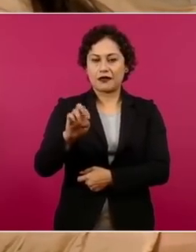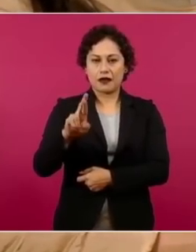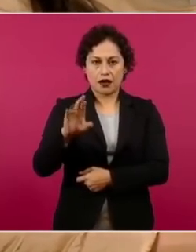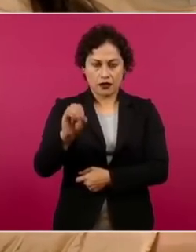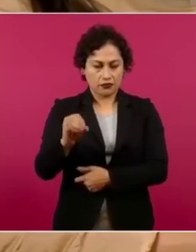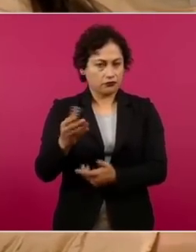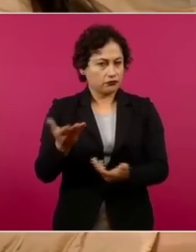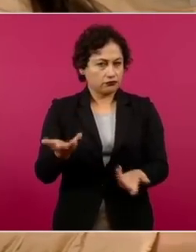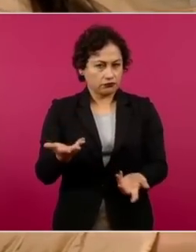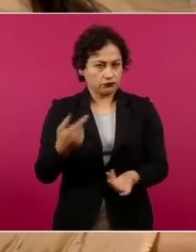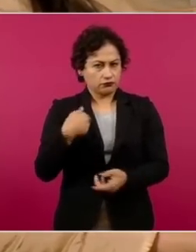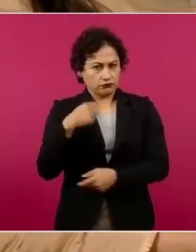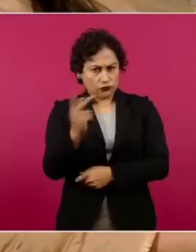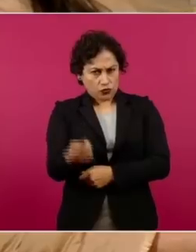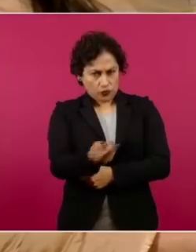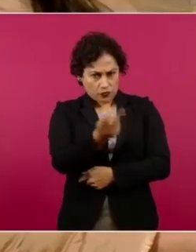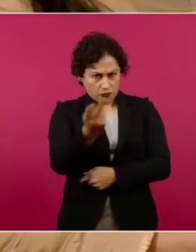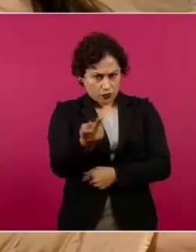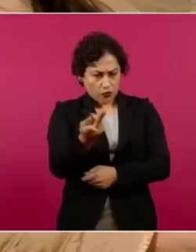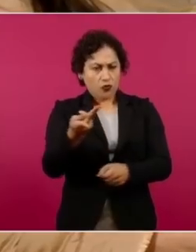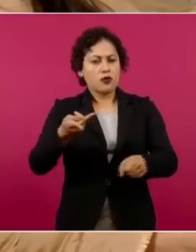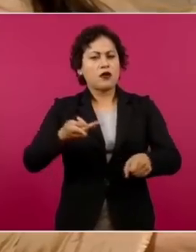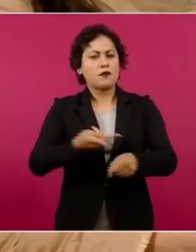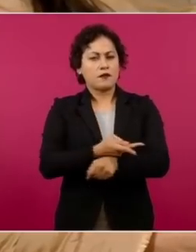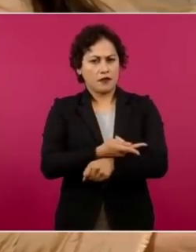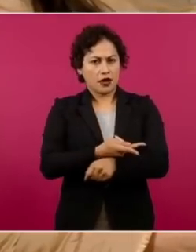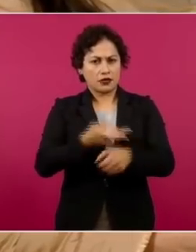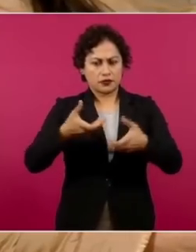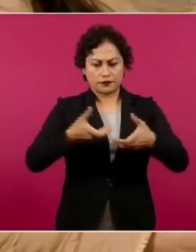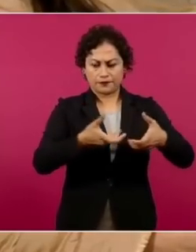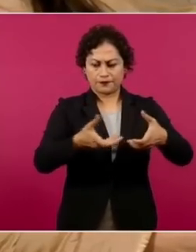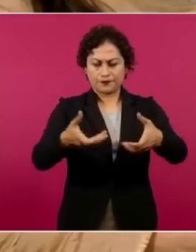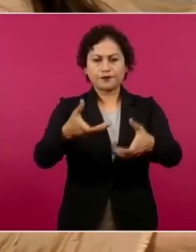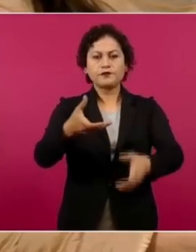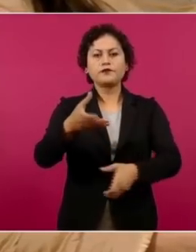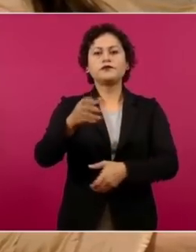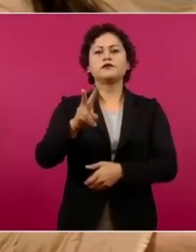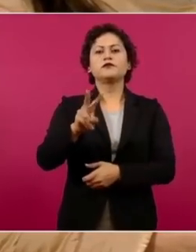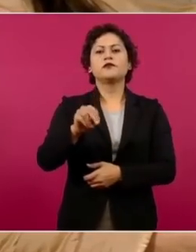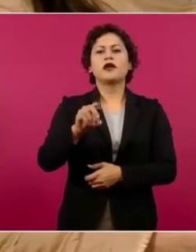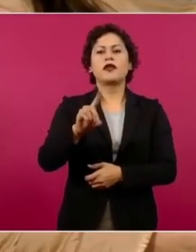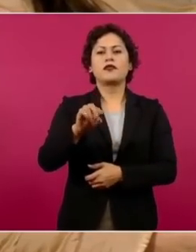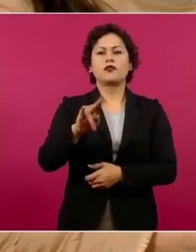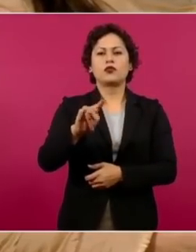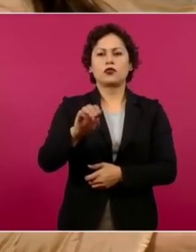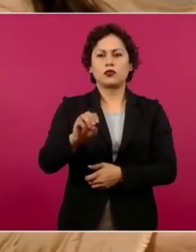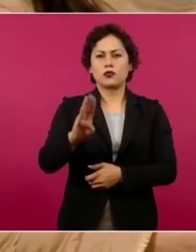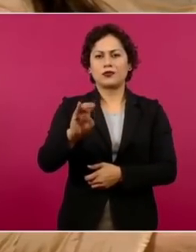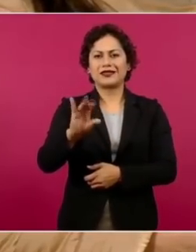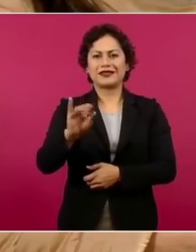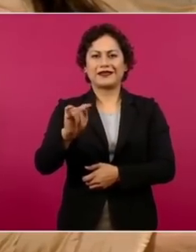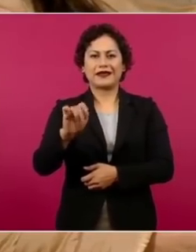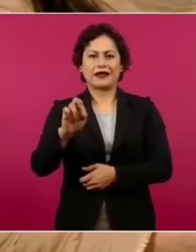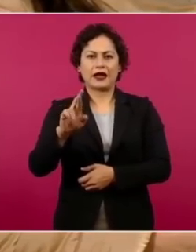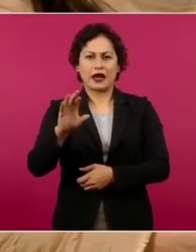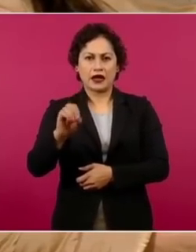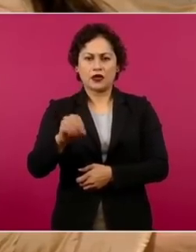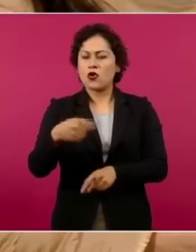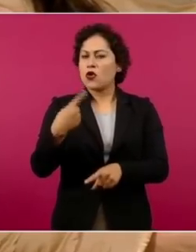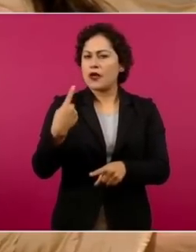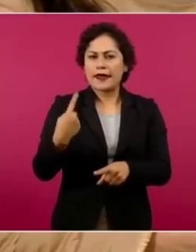el viaducto bicentenario de quién es, es de la nación o es de